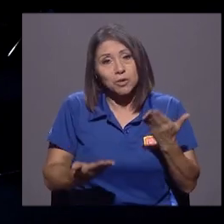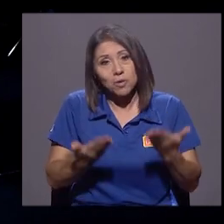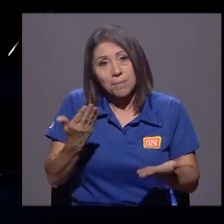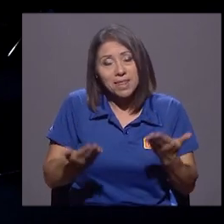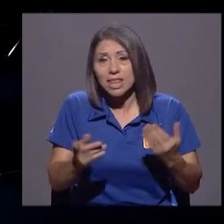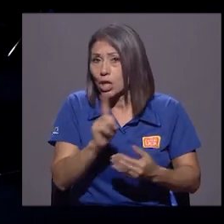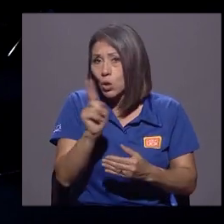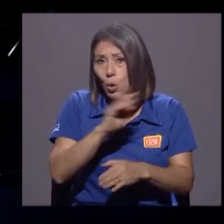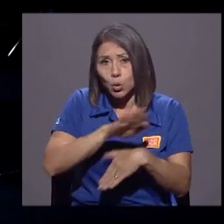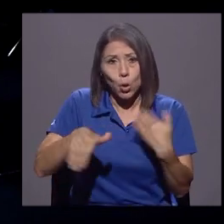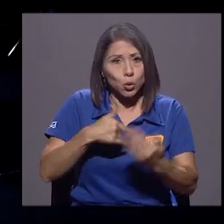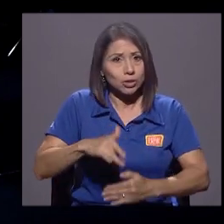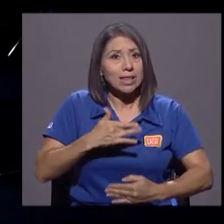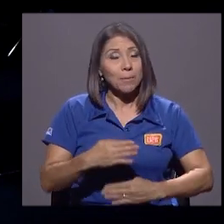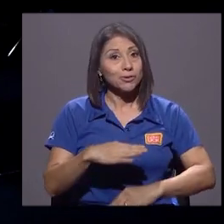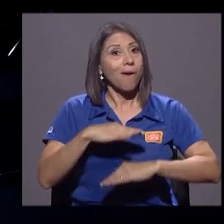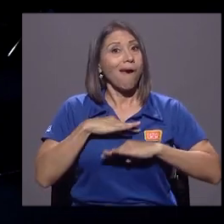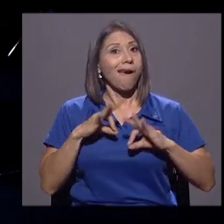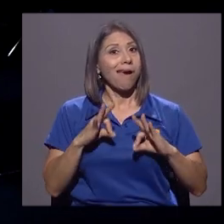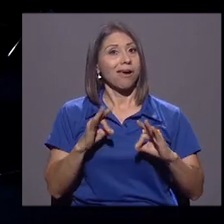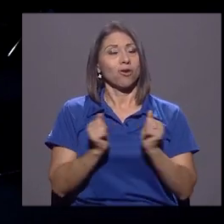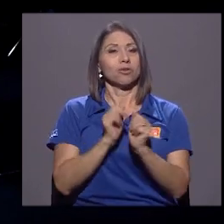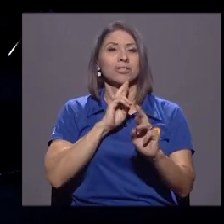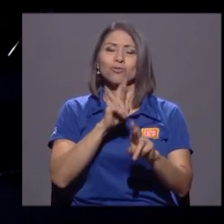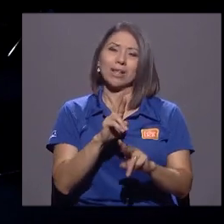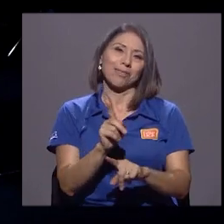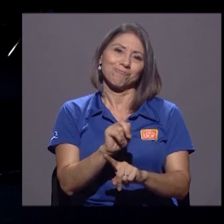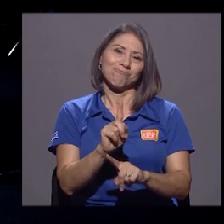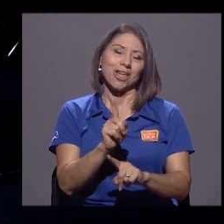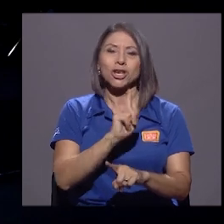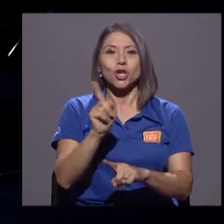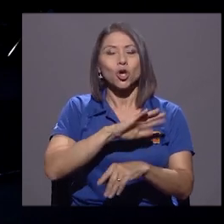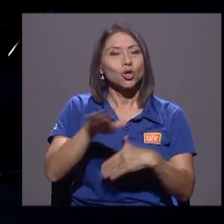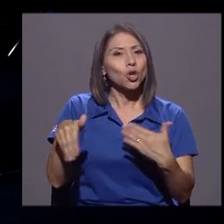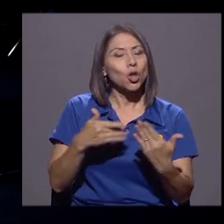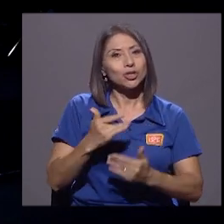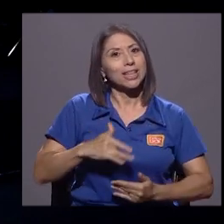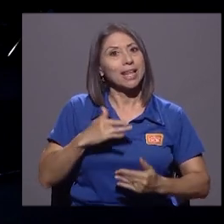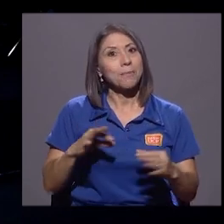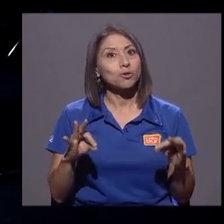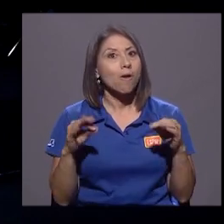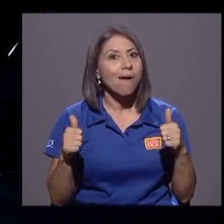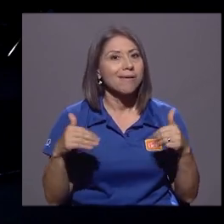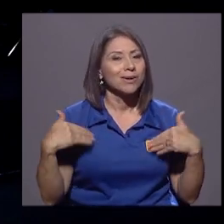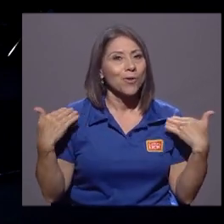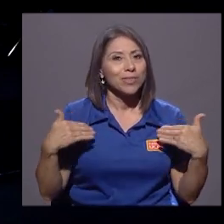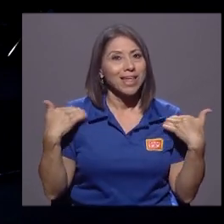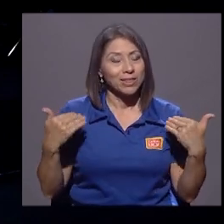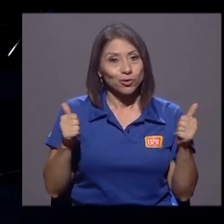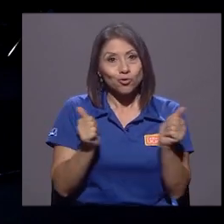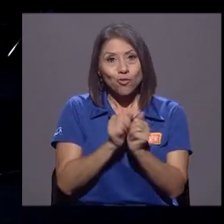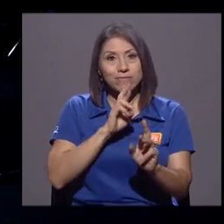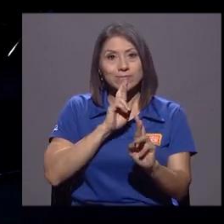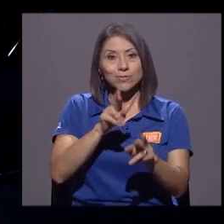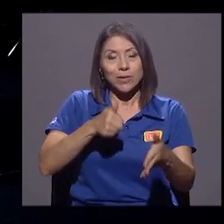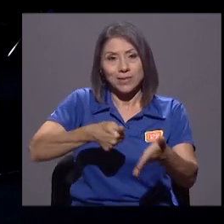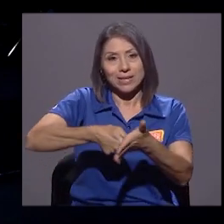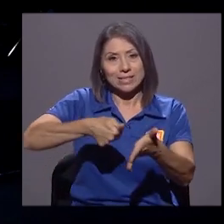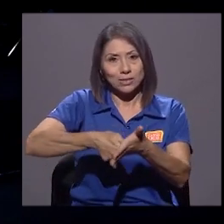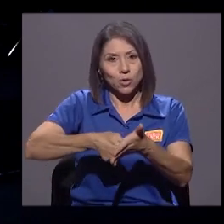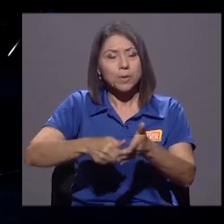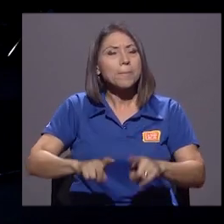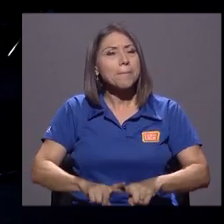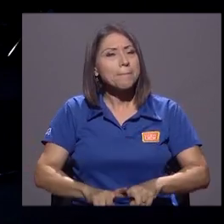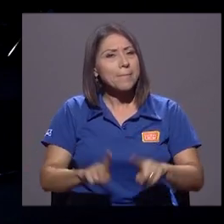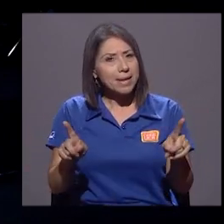resultado, no todos quedaremos contentos con cómo se resolvió la elección, pero tendremos